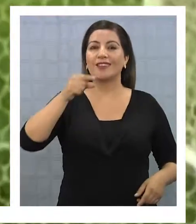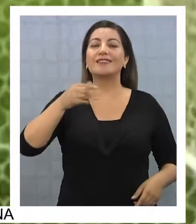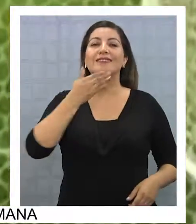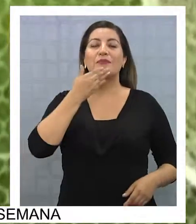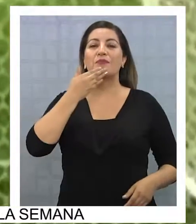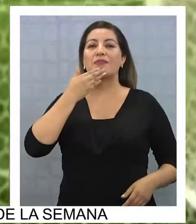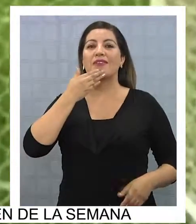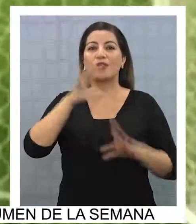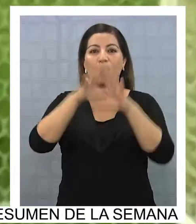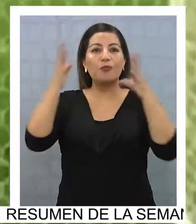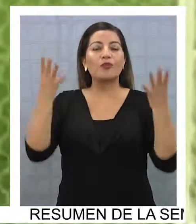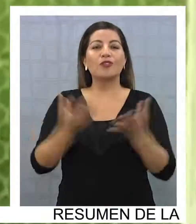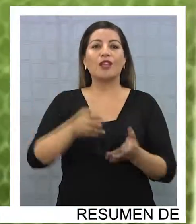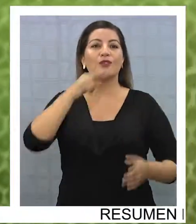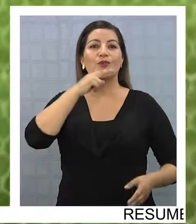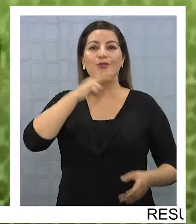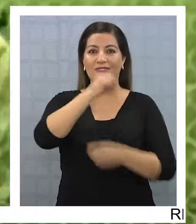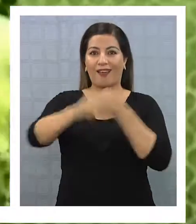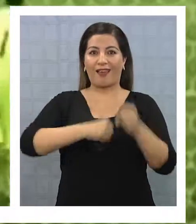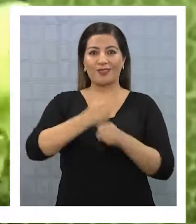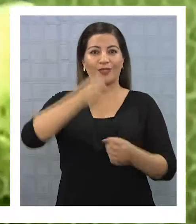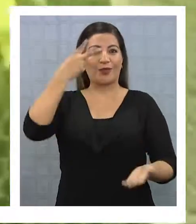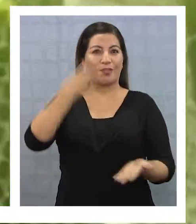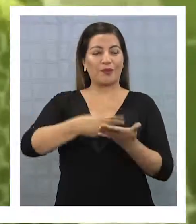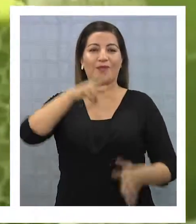y al Mundial de Rusia 2018.